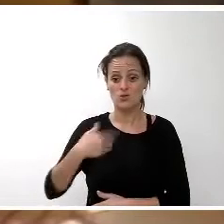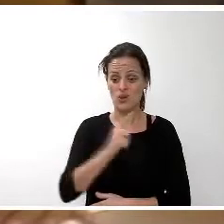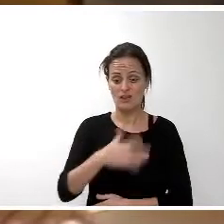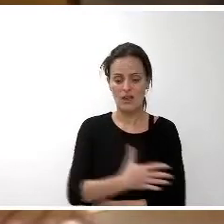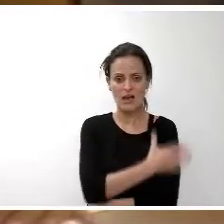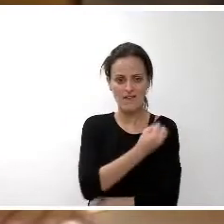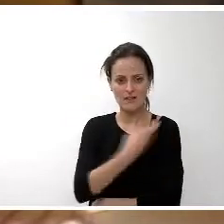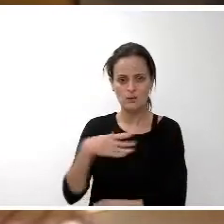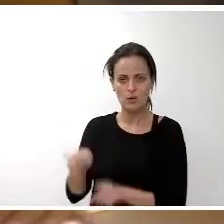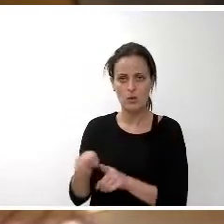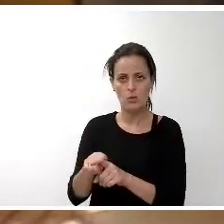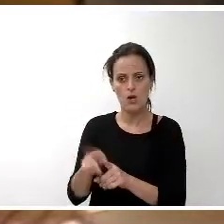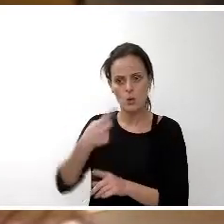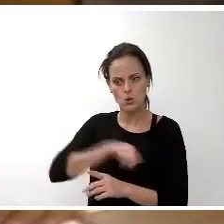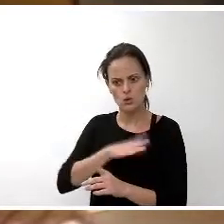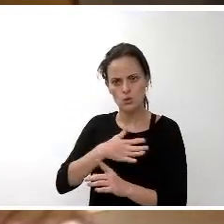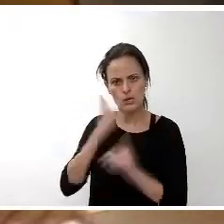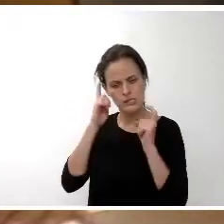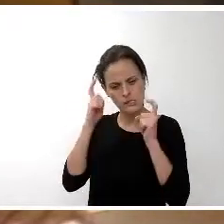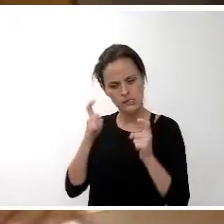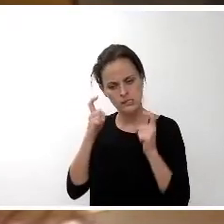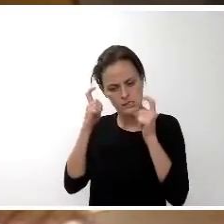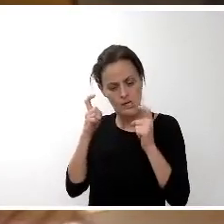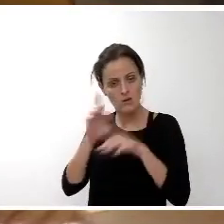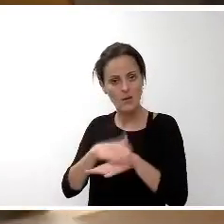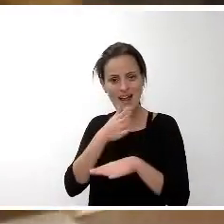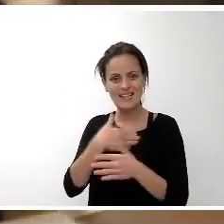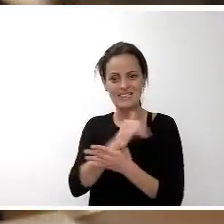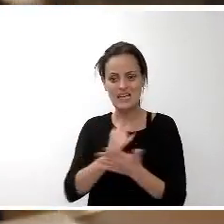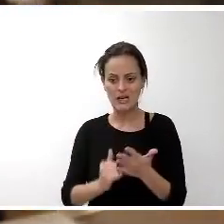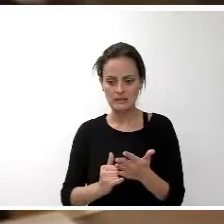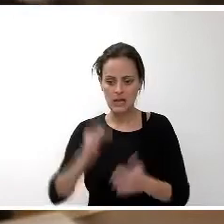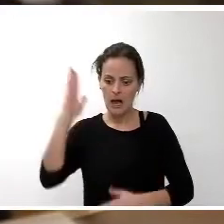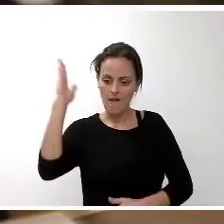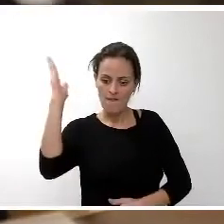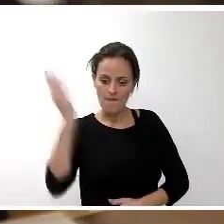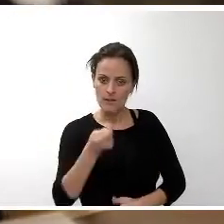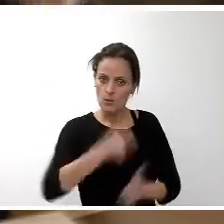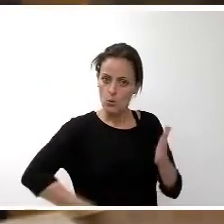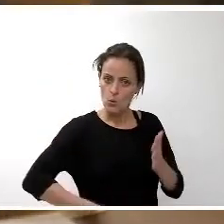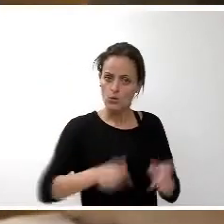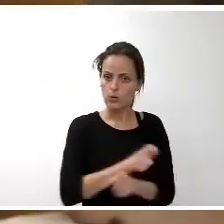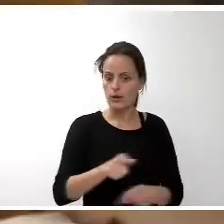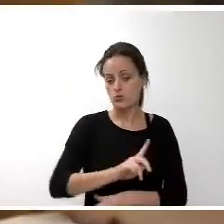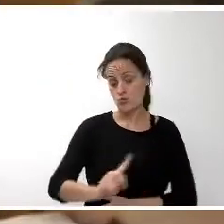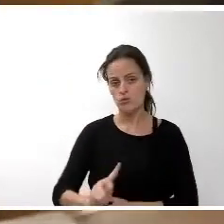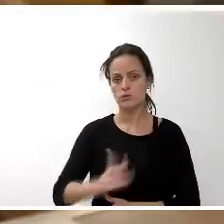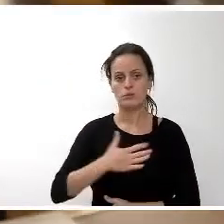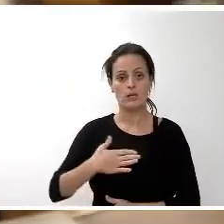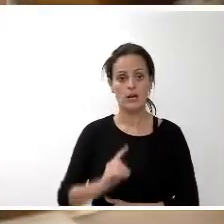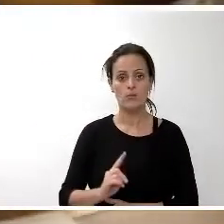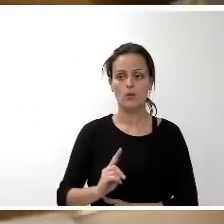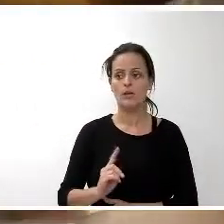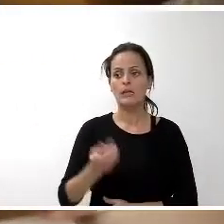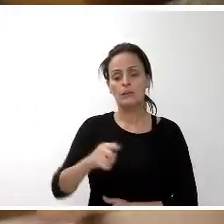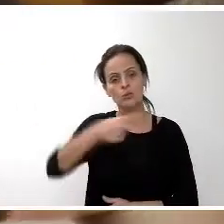porque esa crisis no tuviese un efecto latente sobre los ciudadanos. Y se ha empeñado en aquello en lo que realmente es